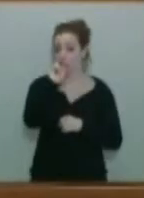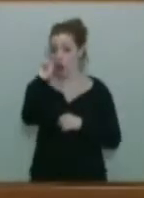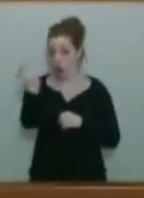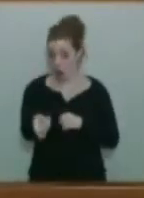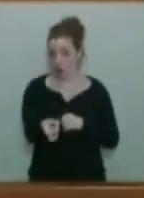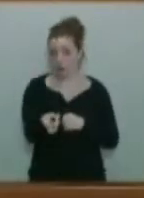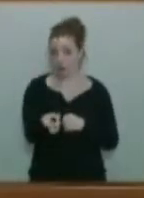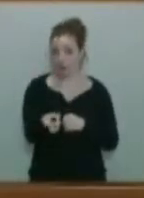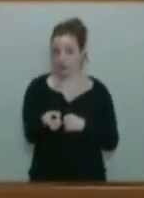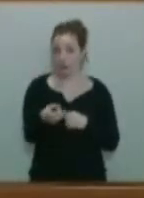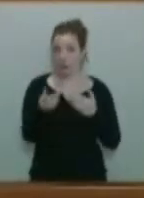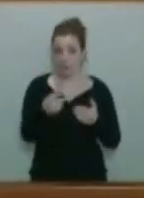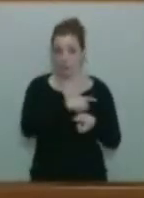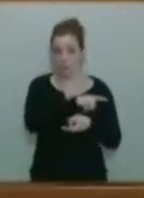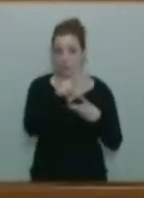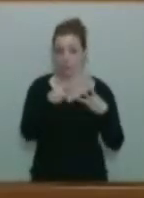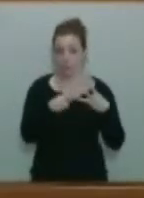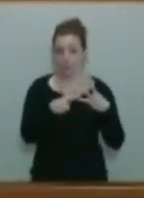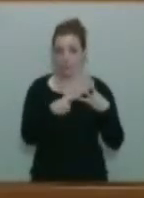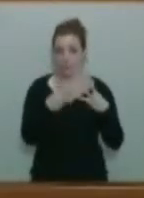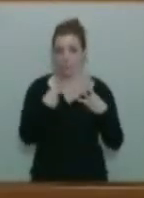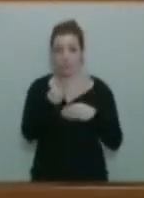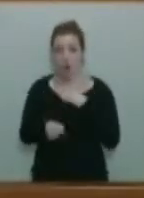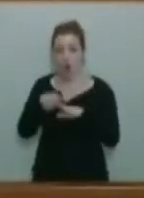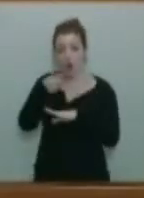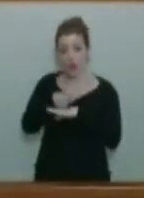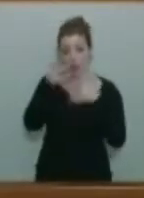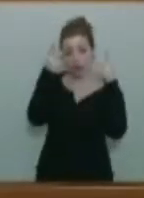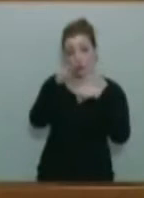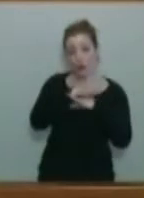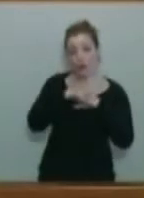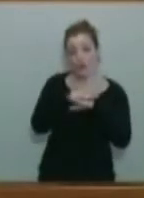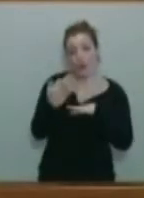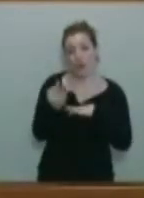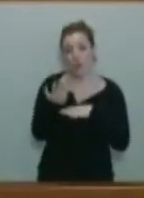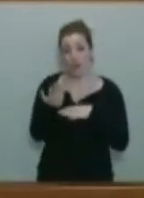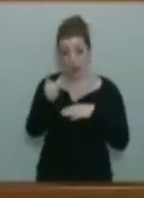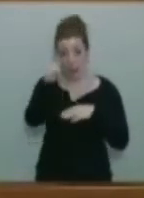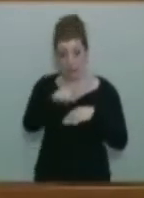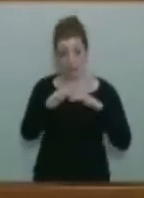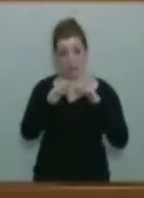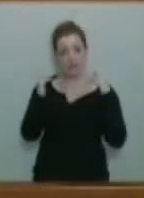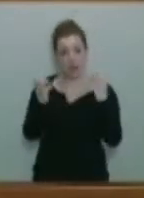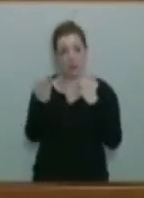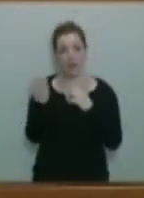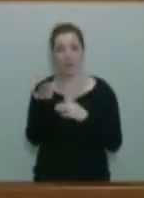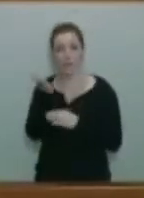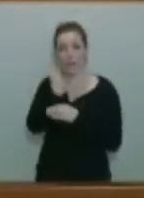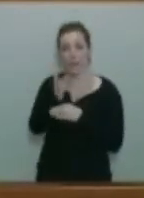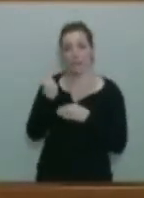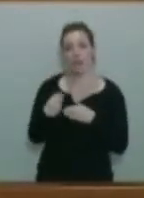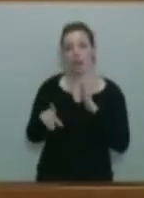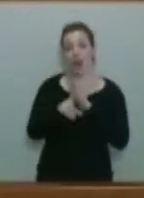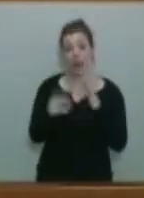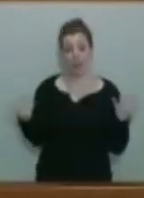en este momento. Y tercero, la obligación de que el Consejo de Gobierno presente hasta esta Cámara una ley de emergencias, que vaya